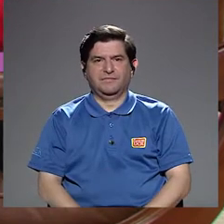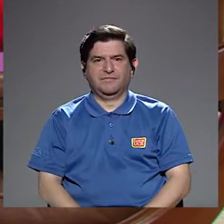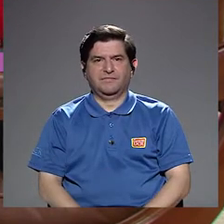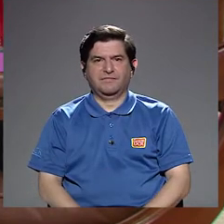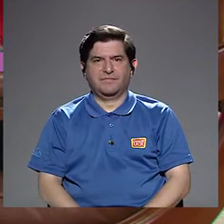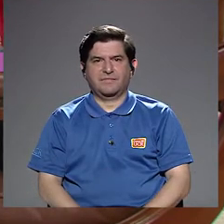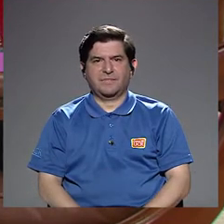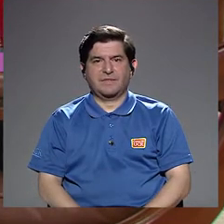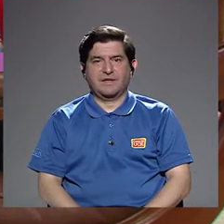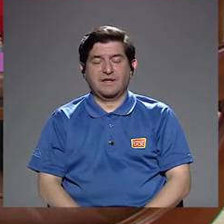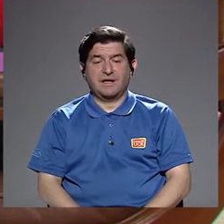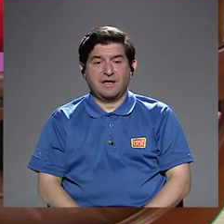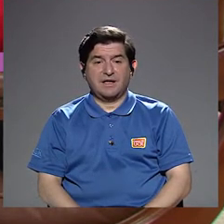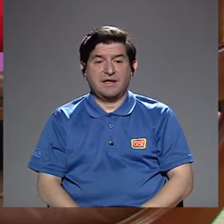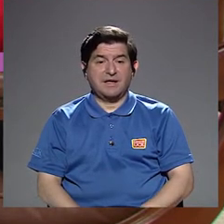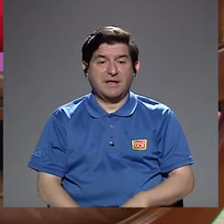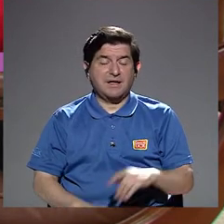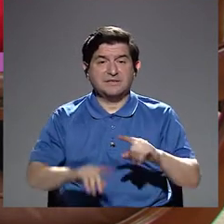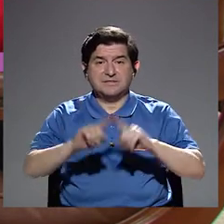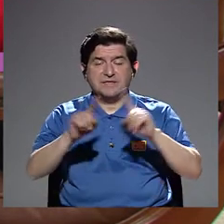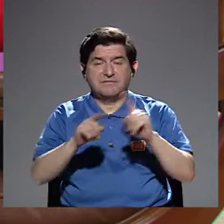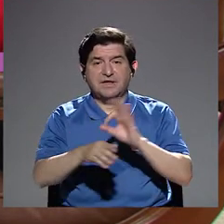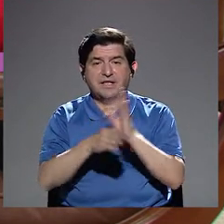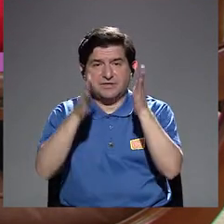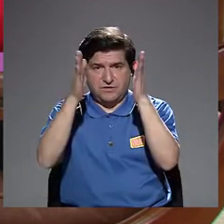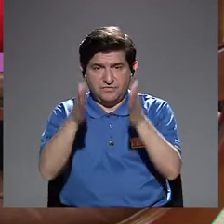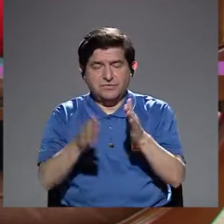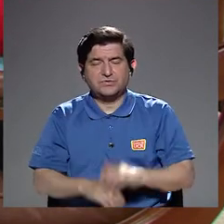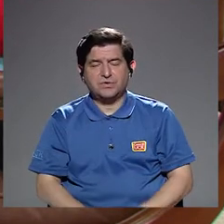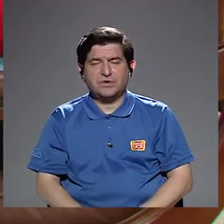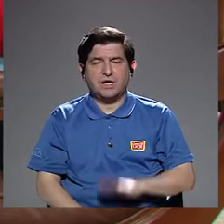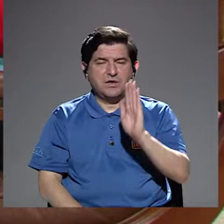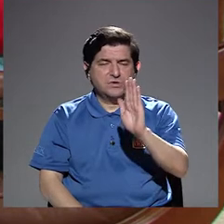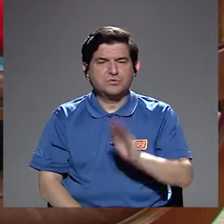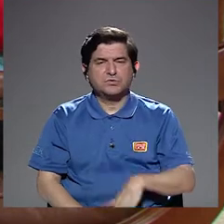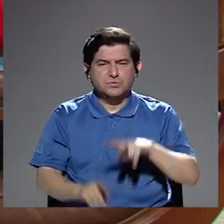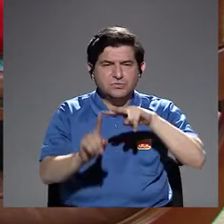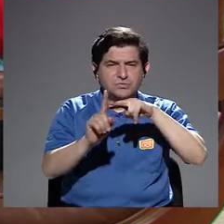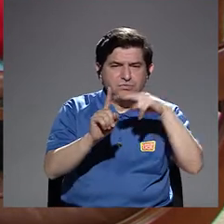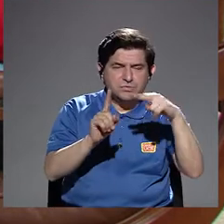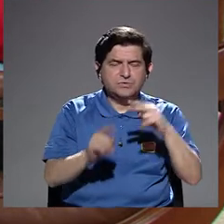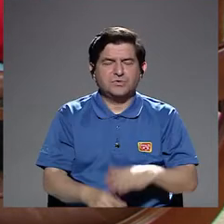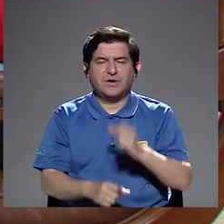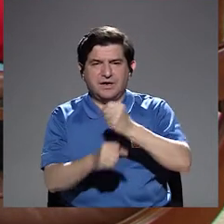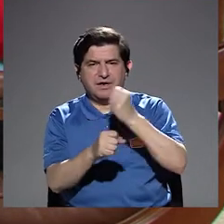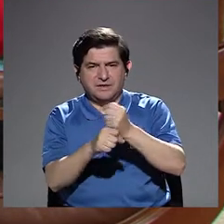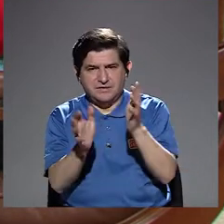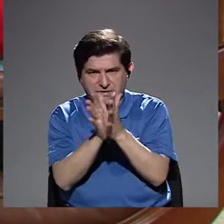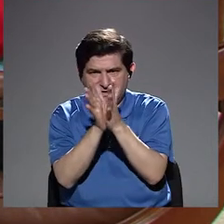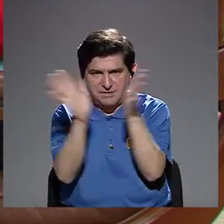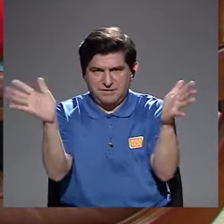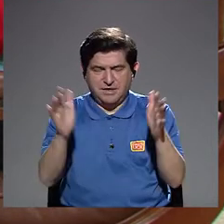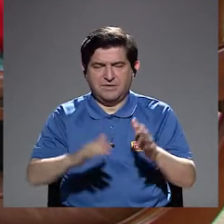en las visiones que tienen los funcionarios y funcionarias públicos,